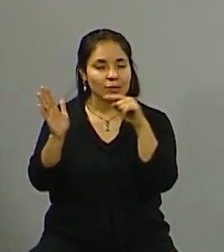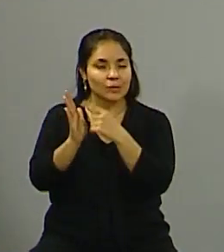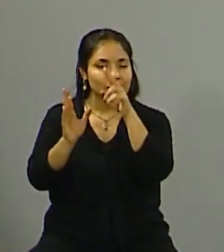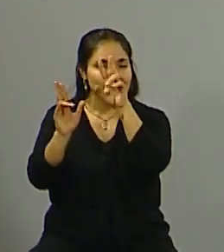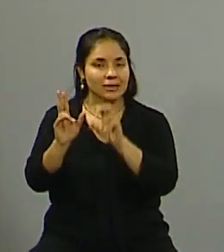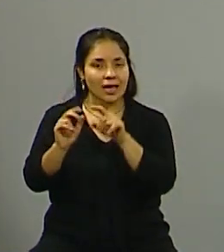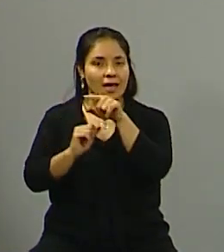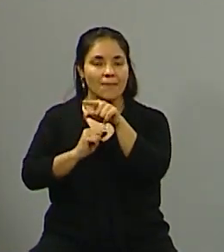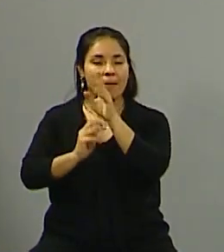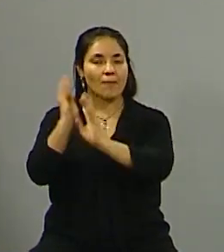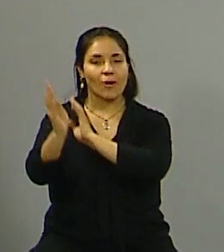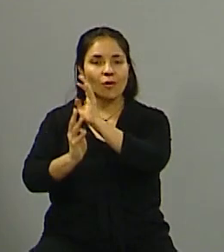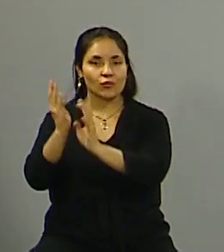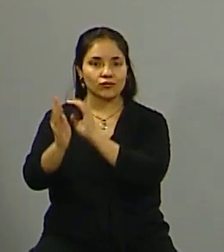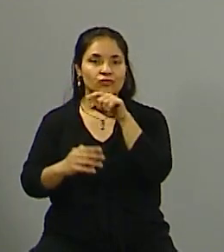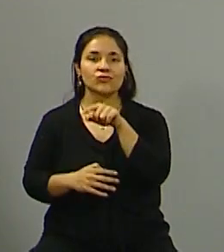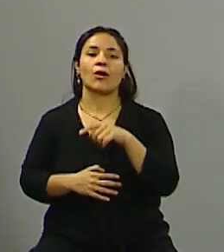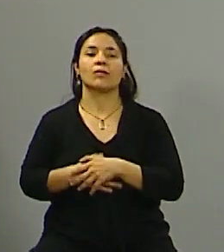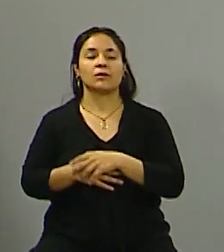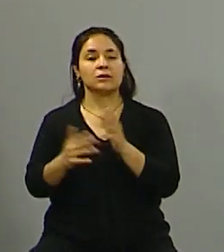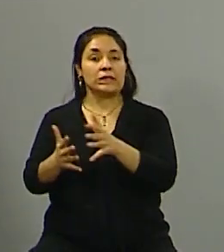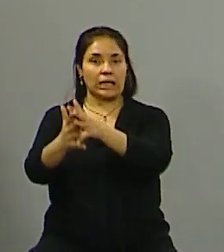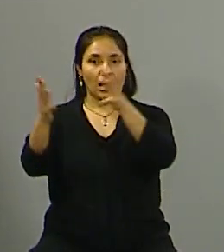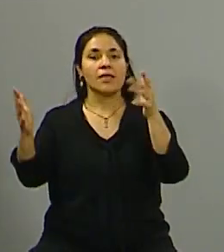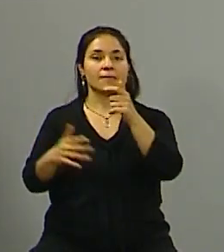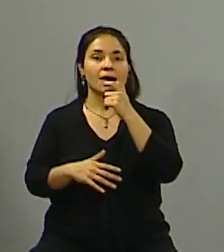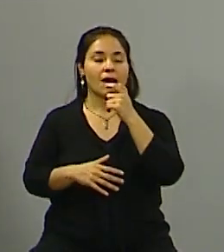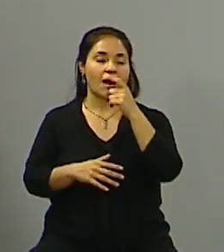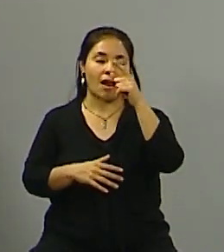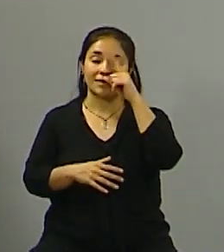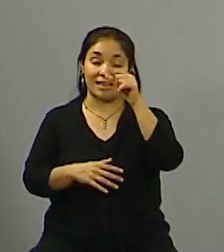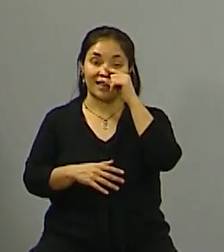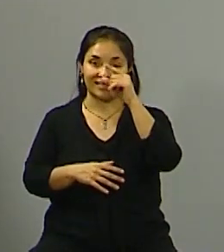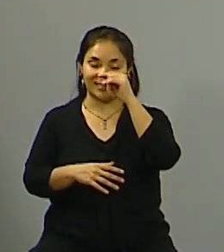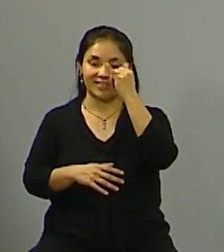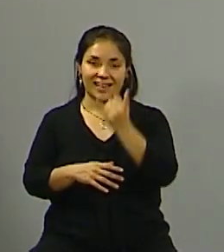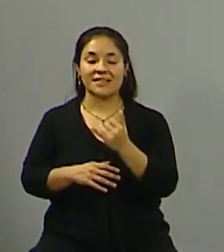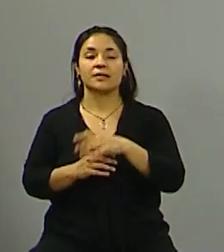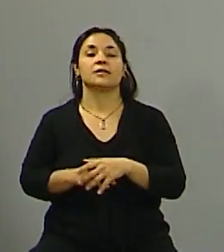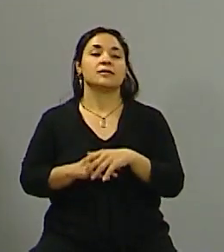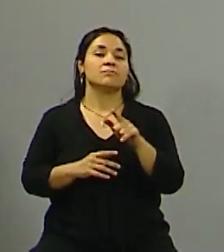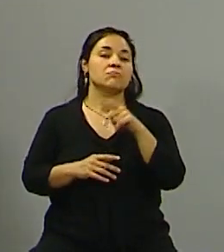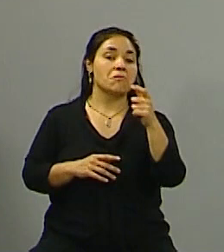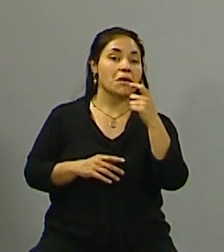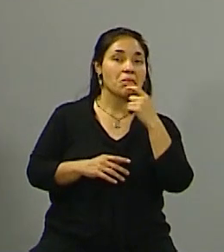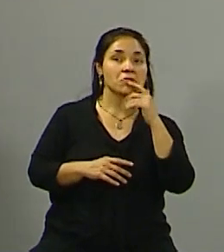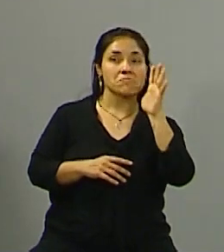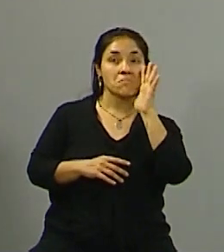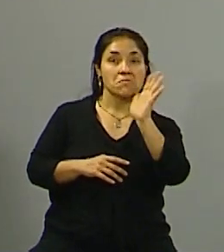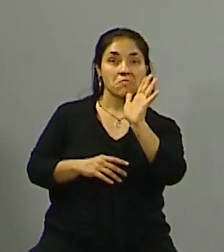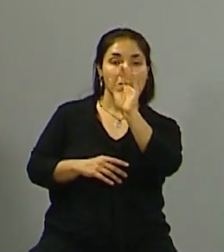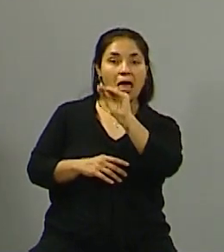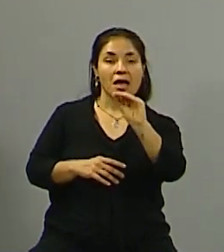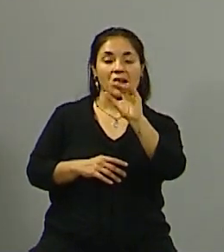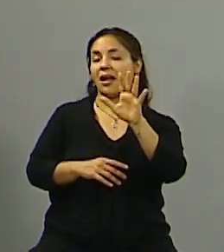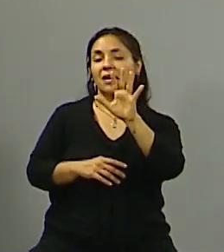hablar de esa matriz productiva que es muy amplia en el departamento de las Heras y que por ahí, digo, el resto de Mendoza tal vez no tiene conocimiento de todo lo que pasa